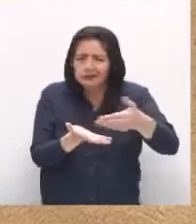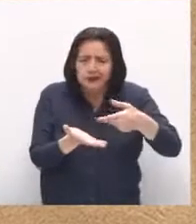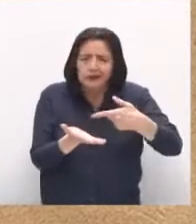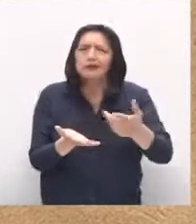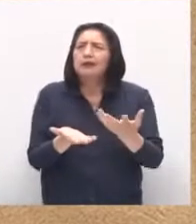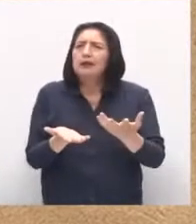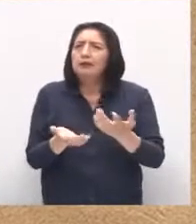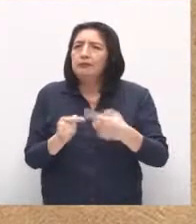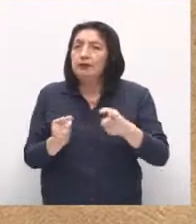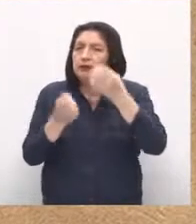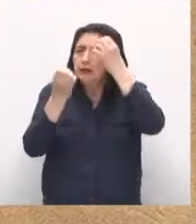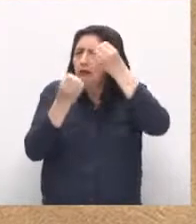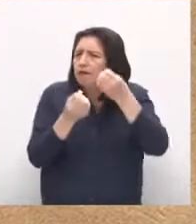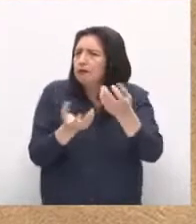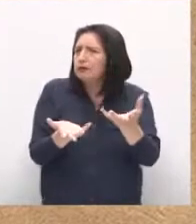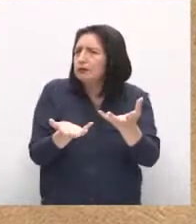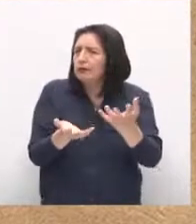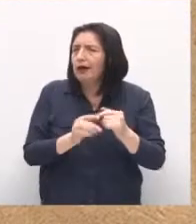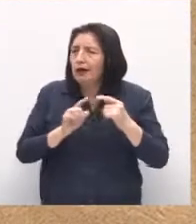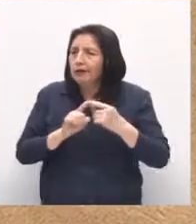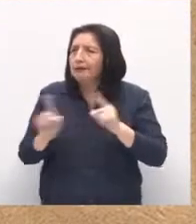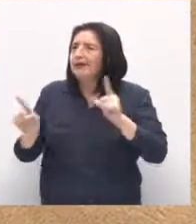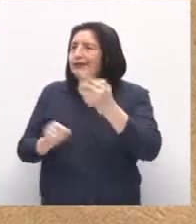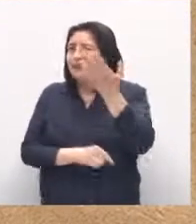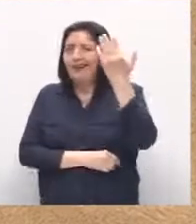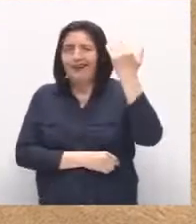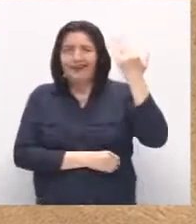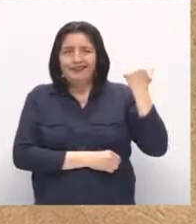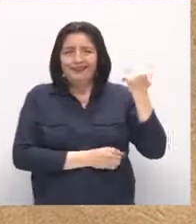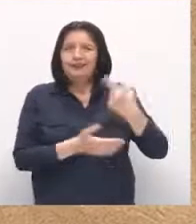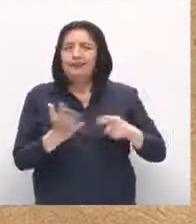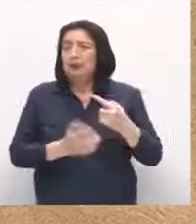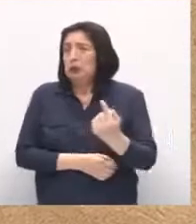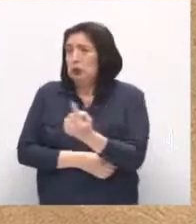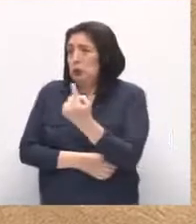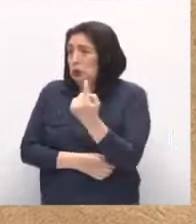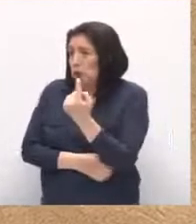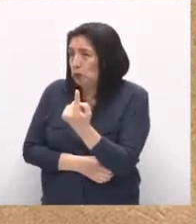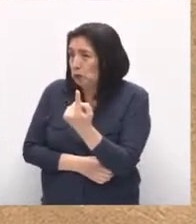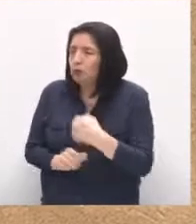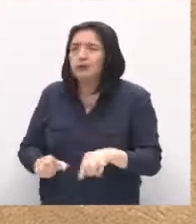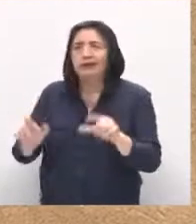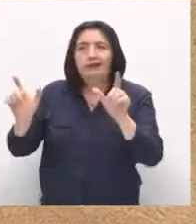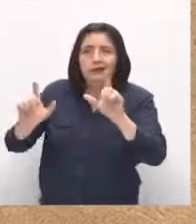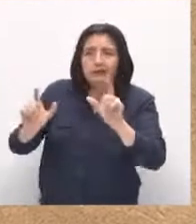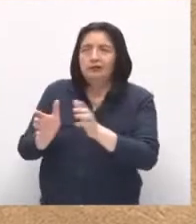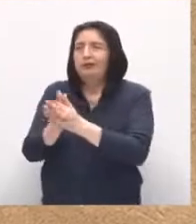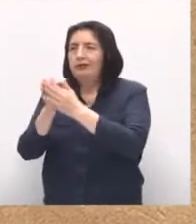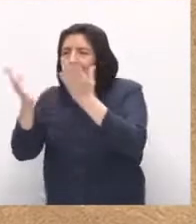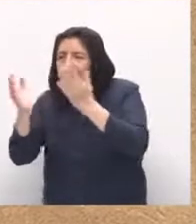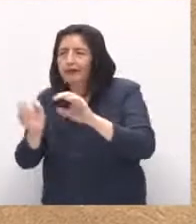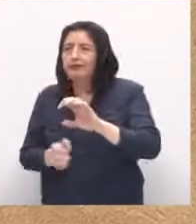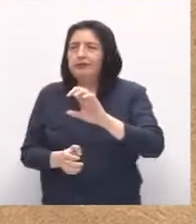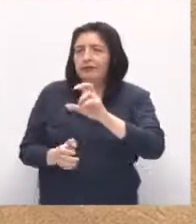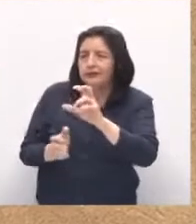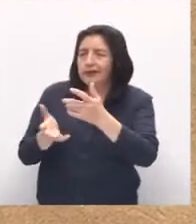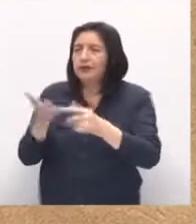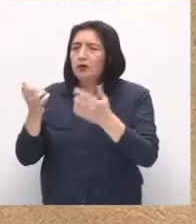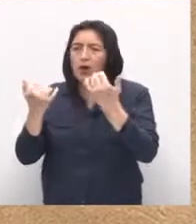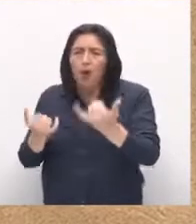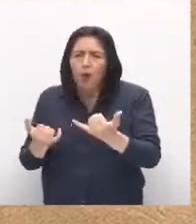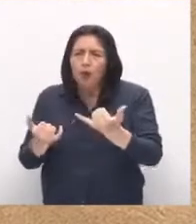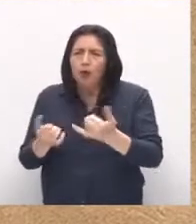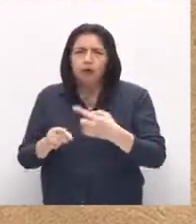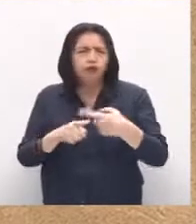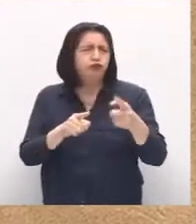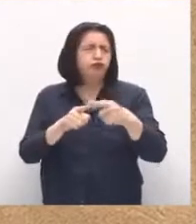Sin embargo, esta información, a diferencia del pasado, en la que venía solamente de medios de comunicación como periódicos o televisiones, hoy es